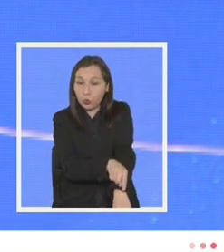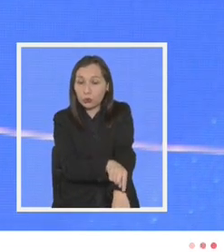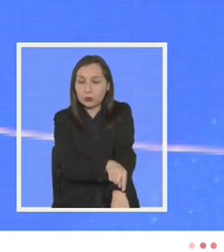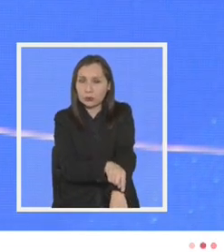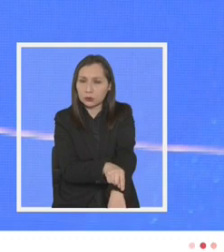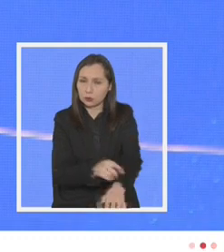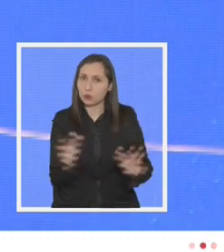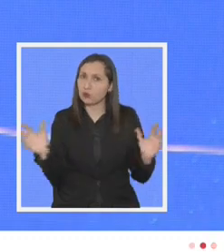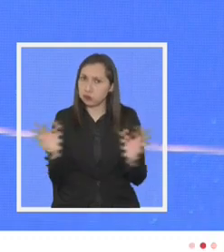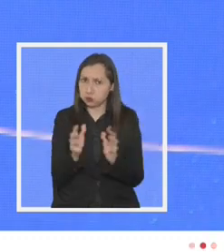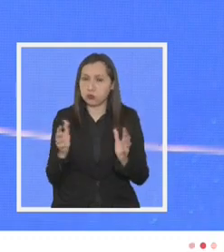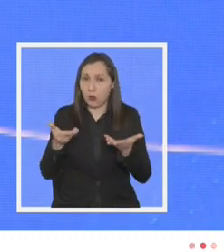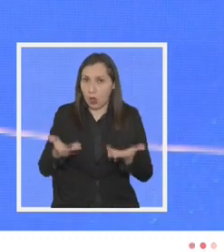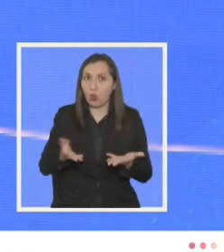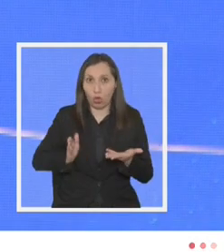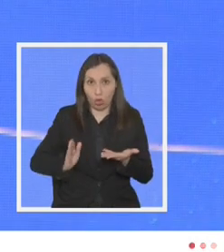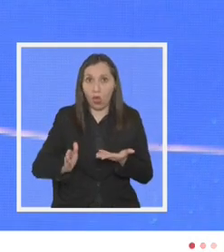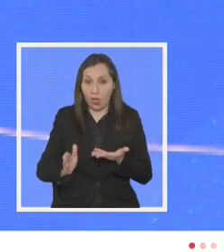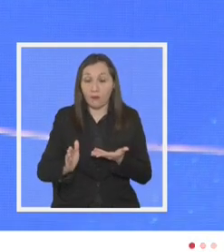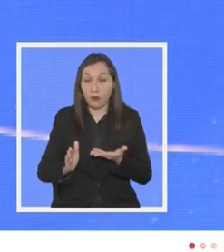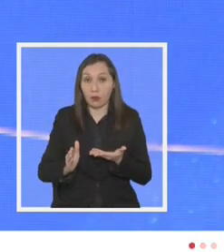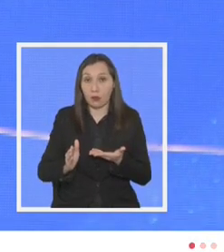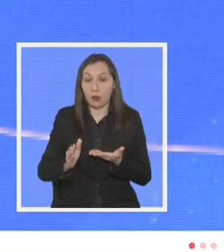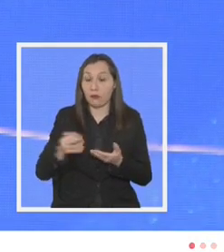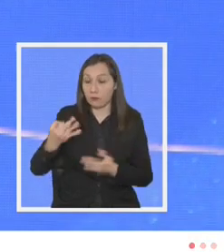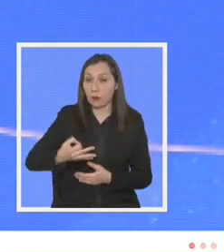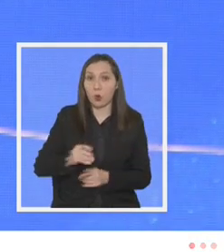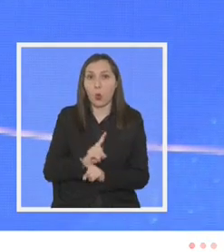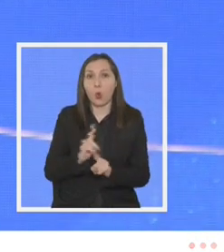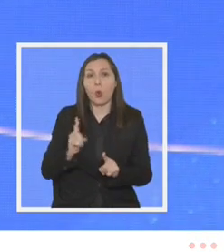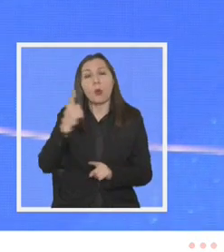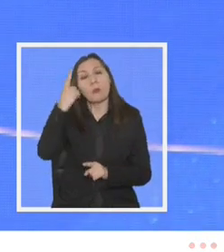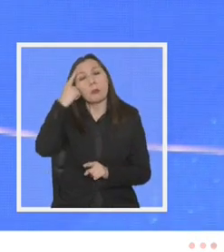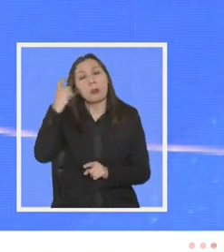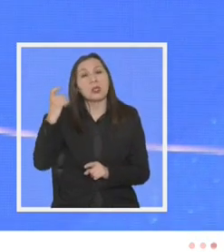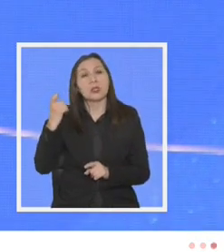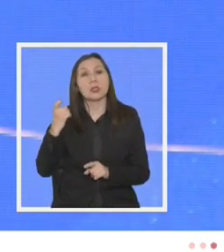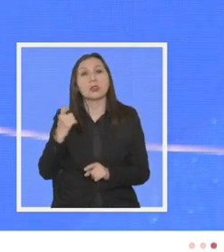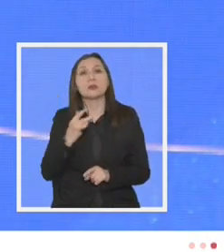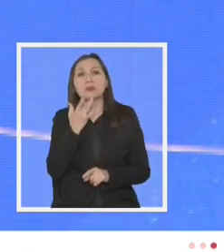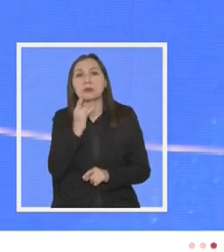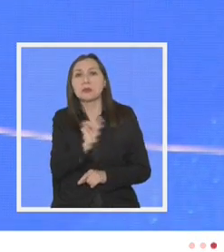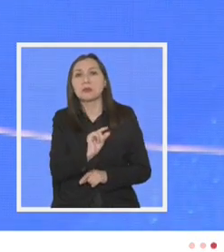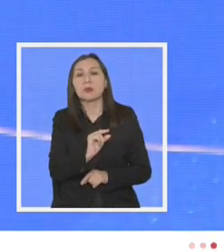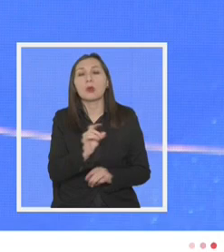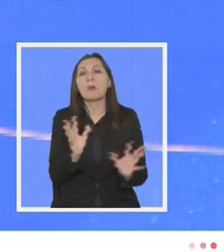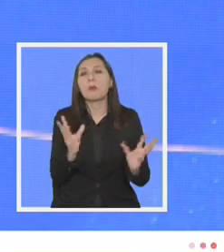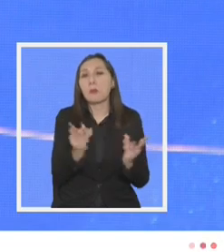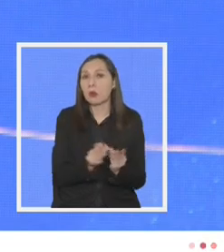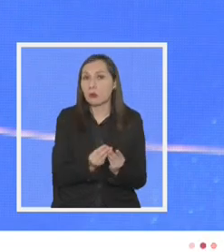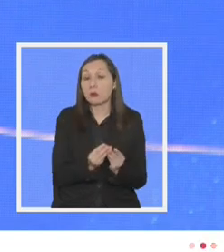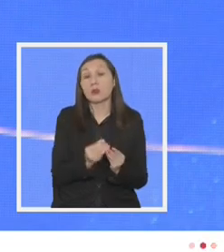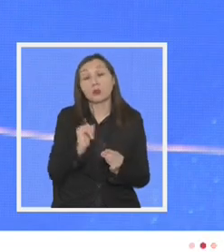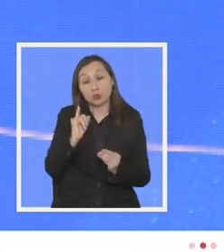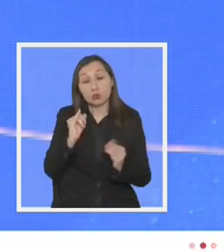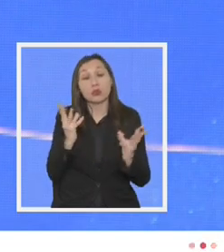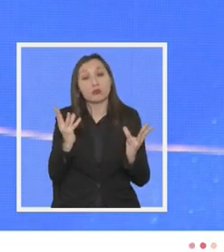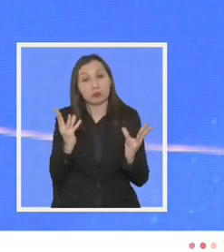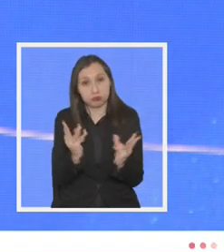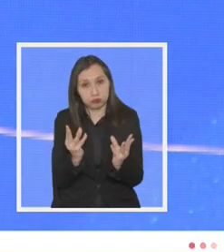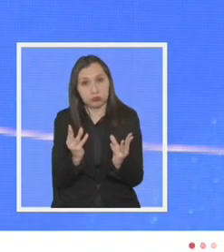grave aún, por cierto, no pretendo en ningún caso menospreciarla, ha disminuido.